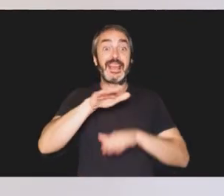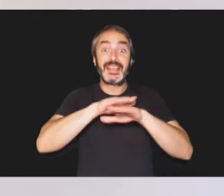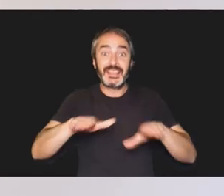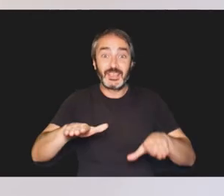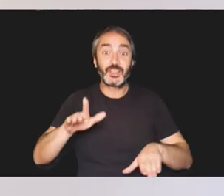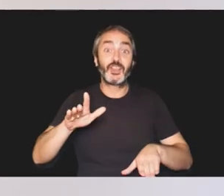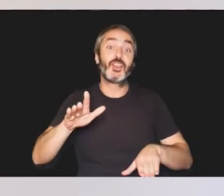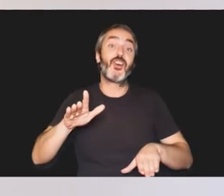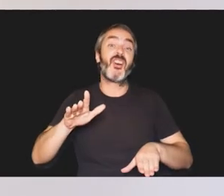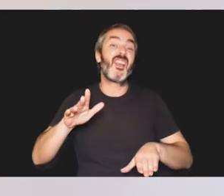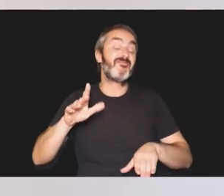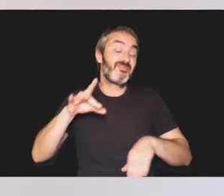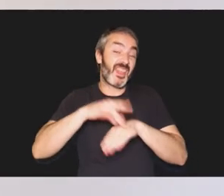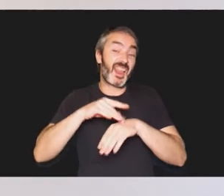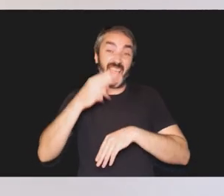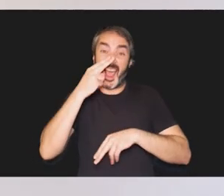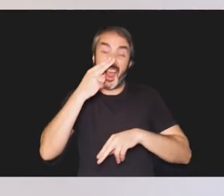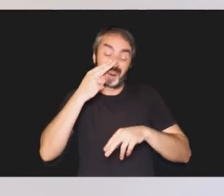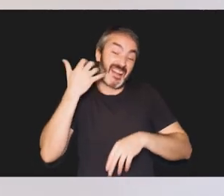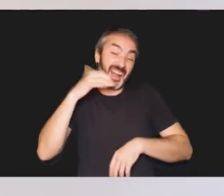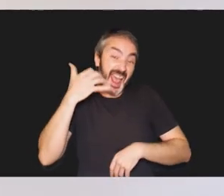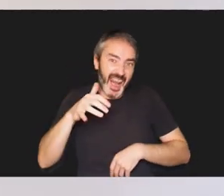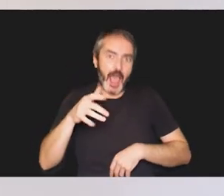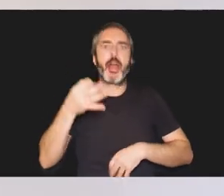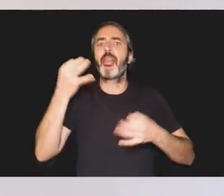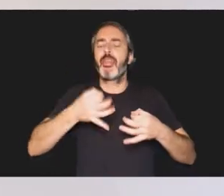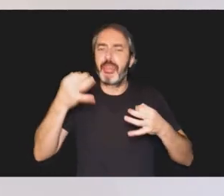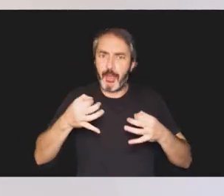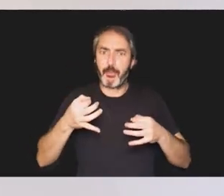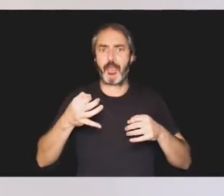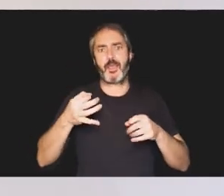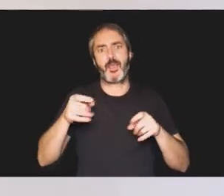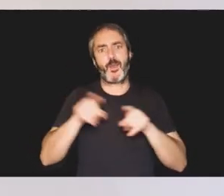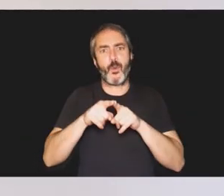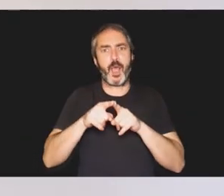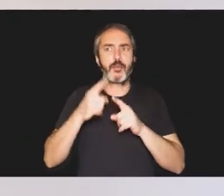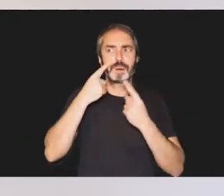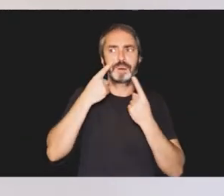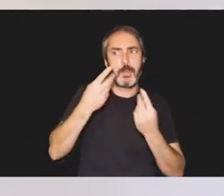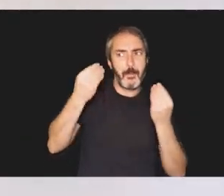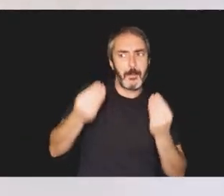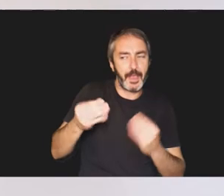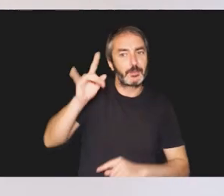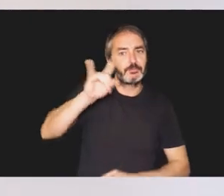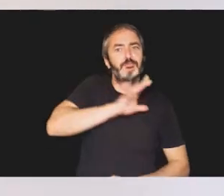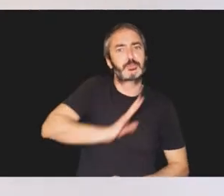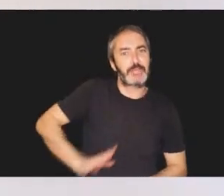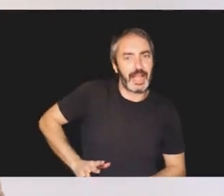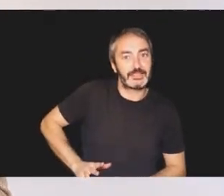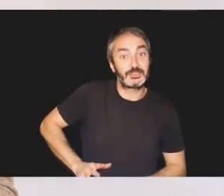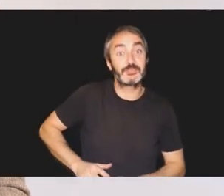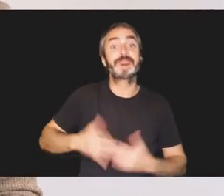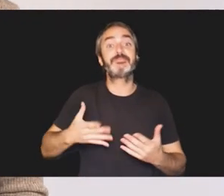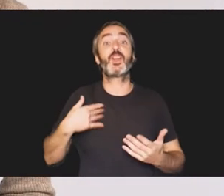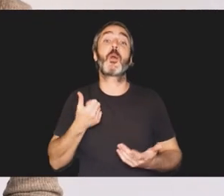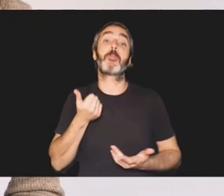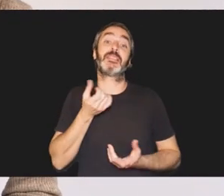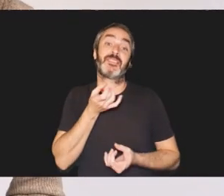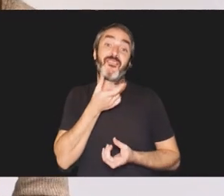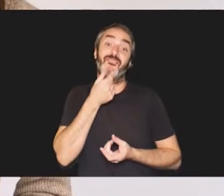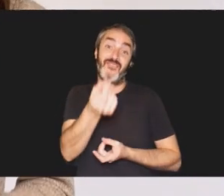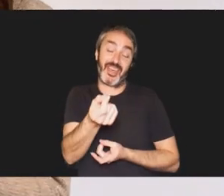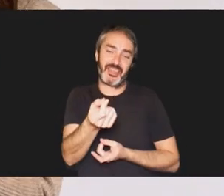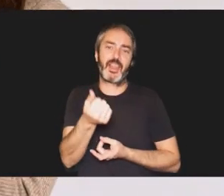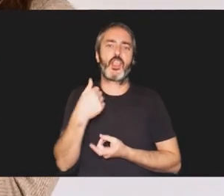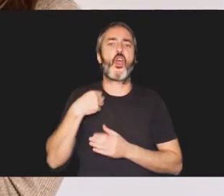un niño con una enfermedad rara, es necesario permanecer alerta ante posibles signos de sordoceguera. Para facilitarte las cosas,